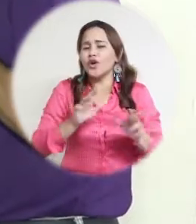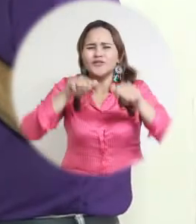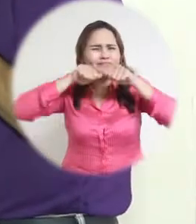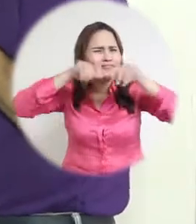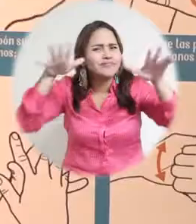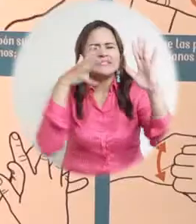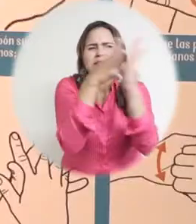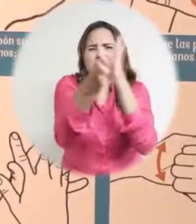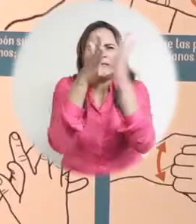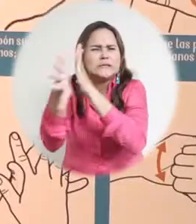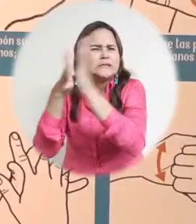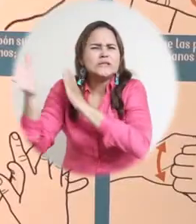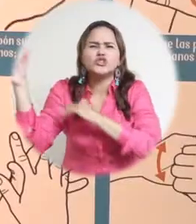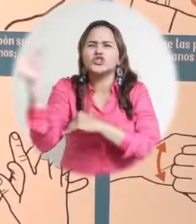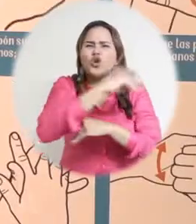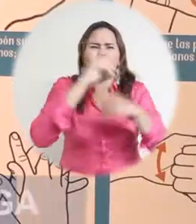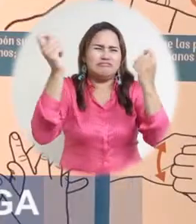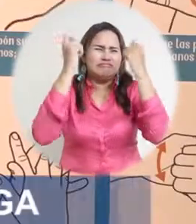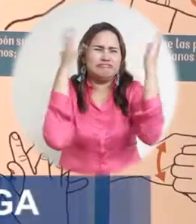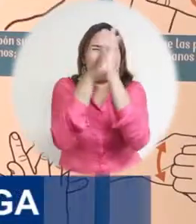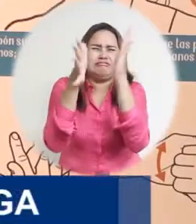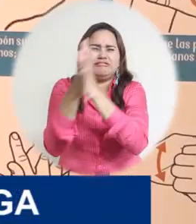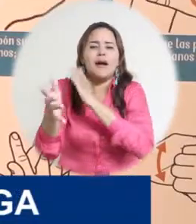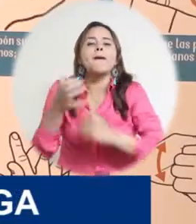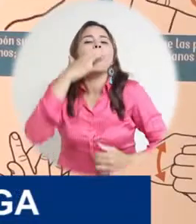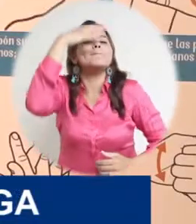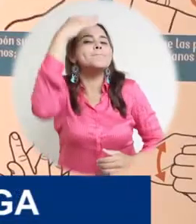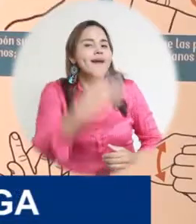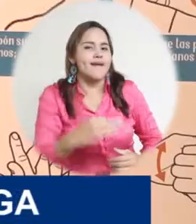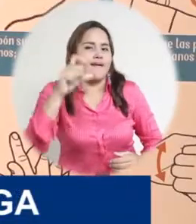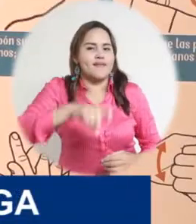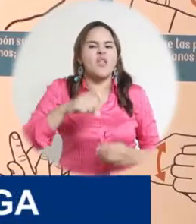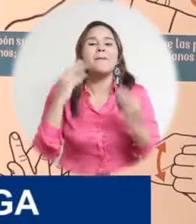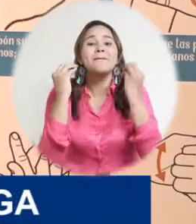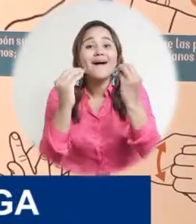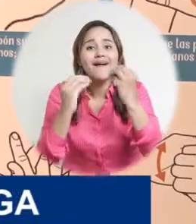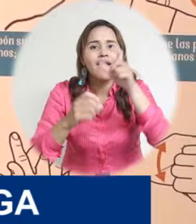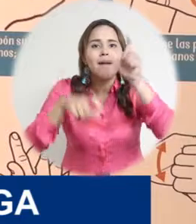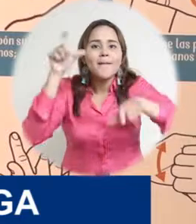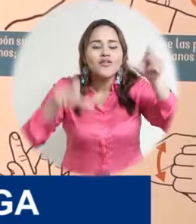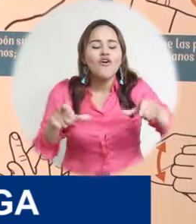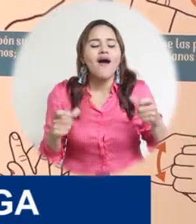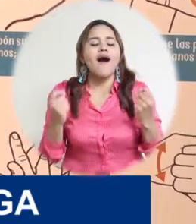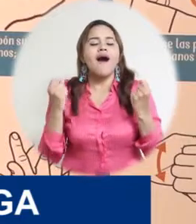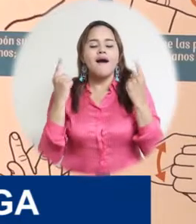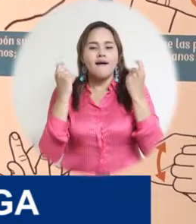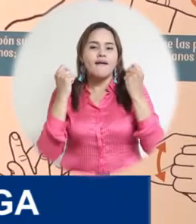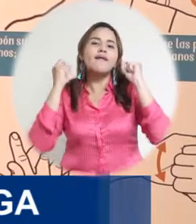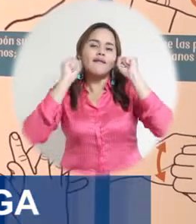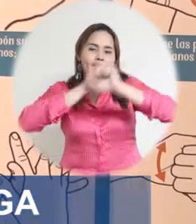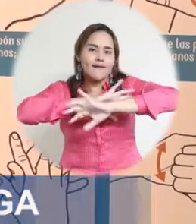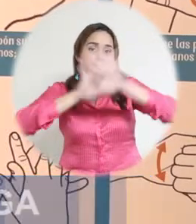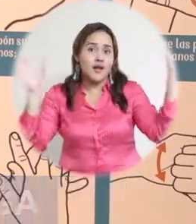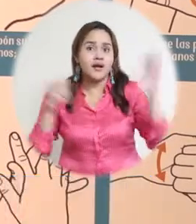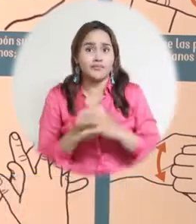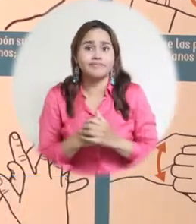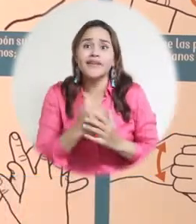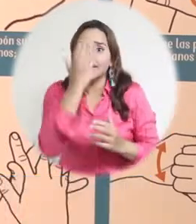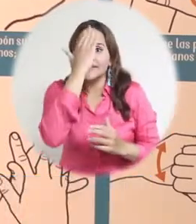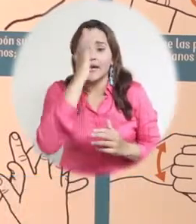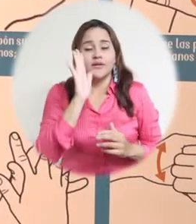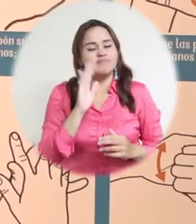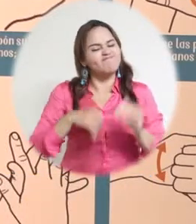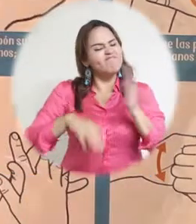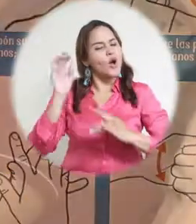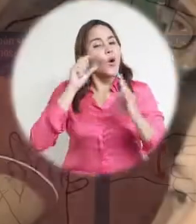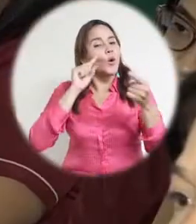comunidades, llevar la información real, la información veraz, lo que va a ayudar a la gente, lo real. Porque definitivamente el impacto